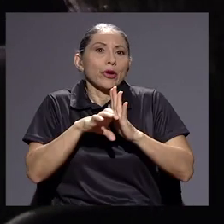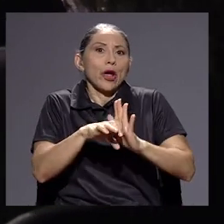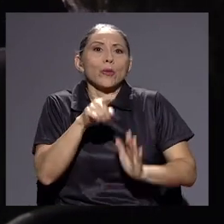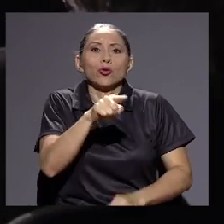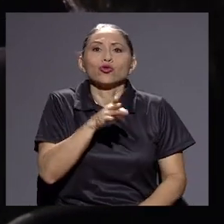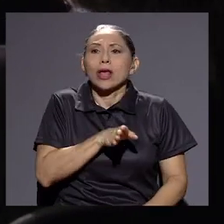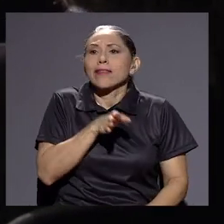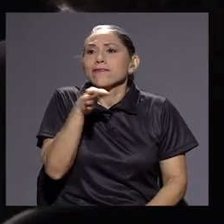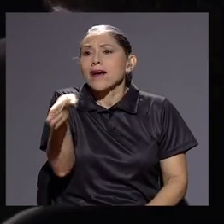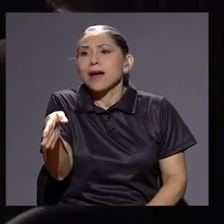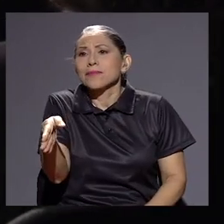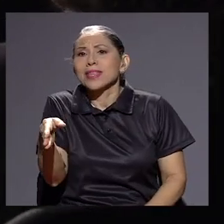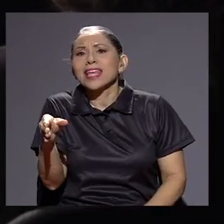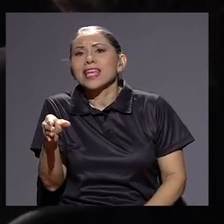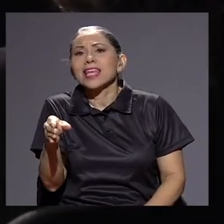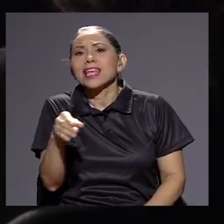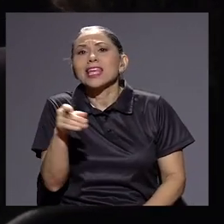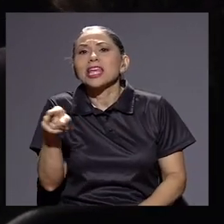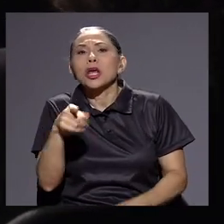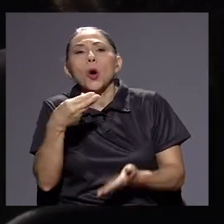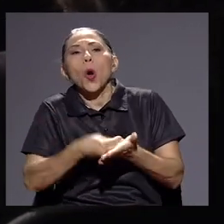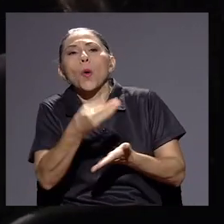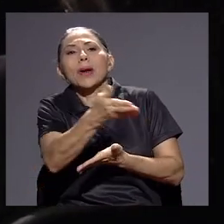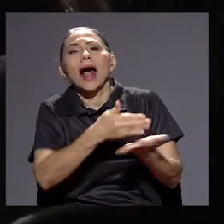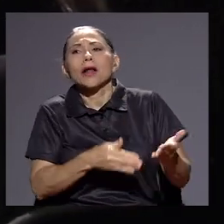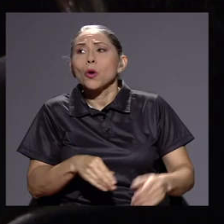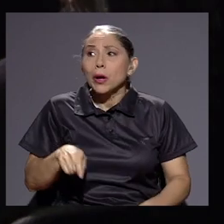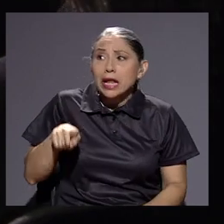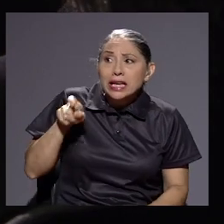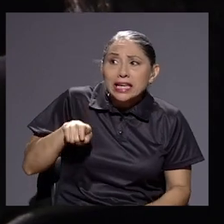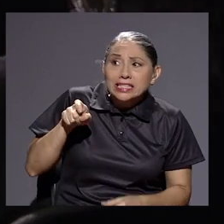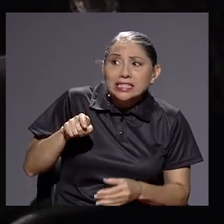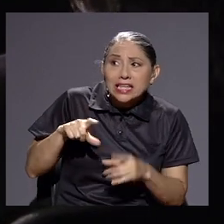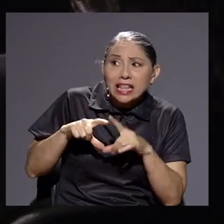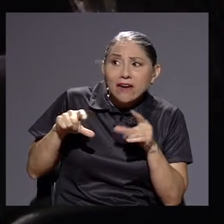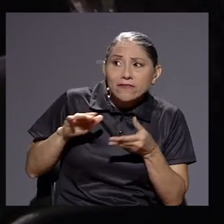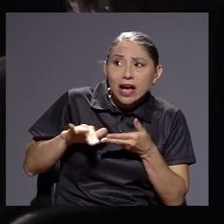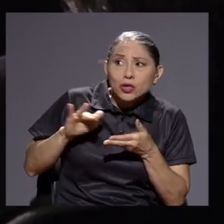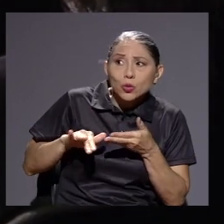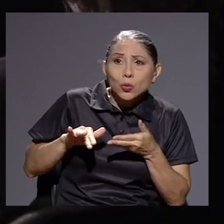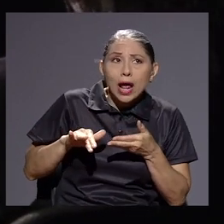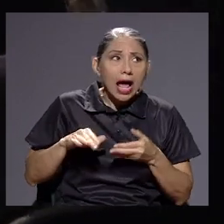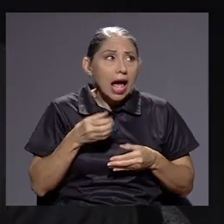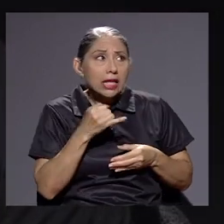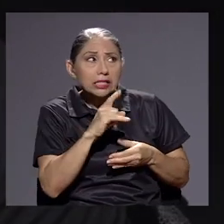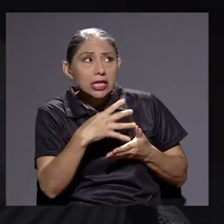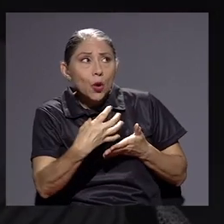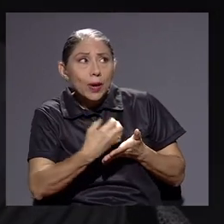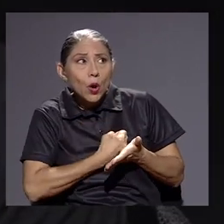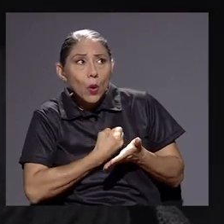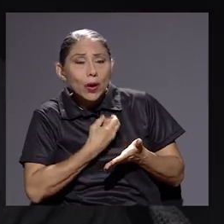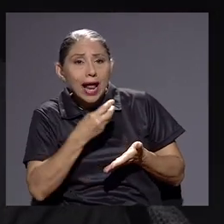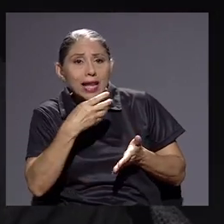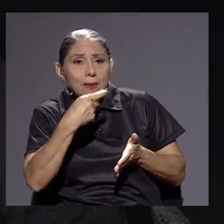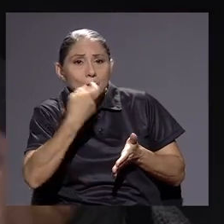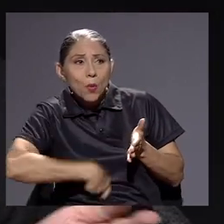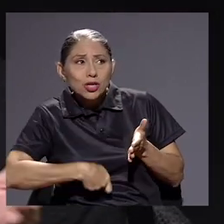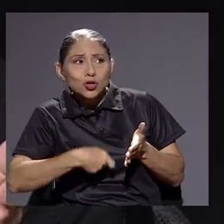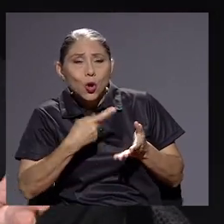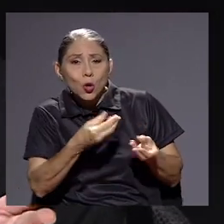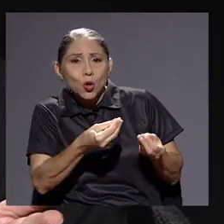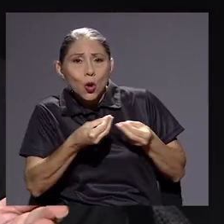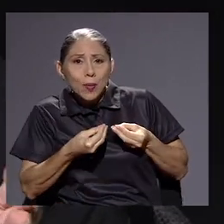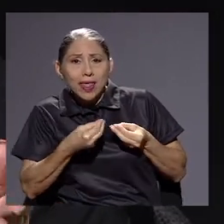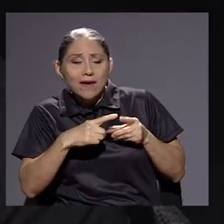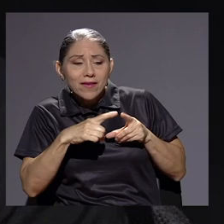va y le dice, ¿quiere que le dé, necesita factura? Y dice usted, vea, si no me cobra el impuesto, no me da factura, ya está evadiendo. Es parte de nuestra